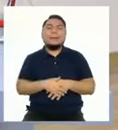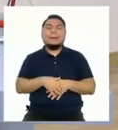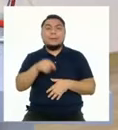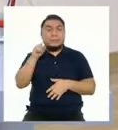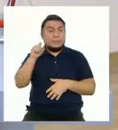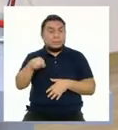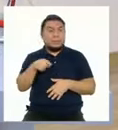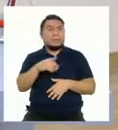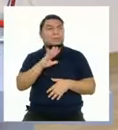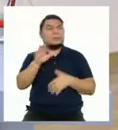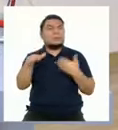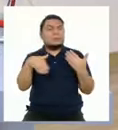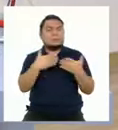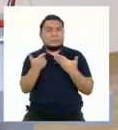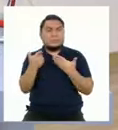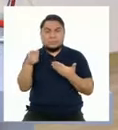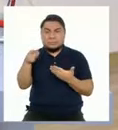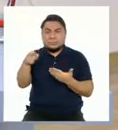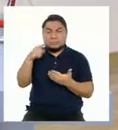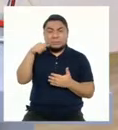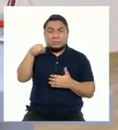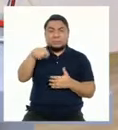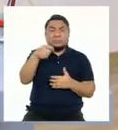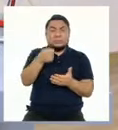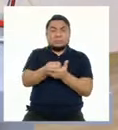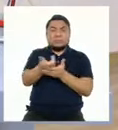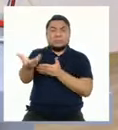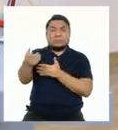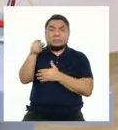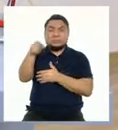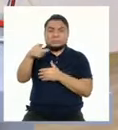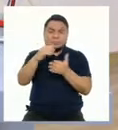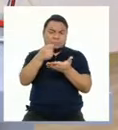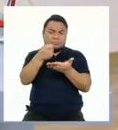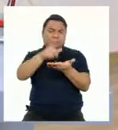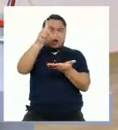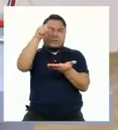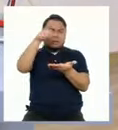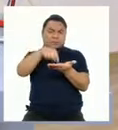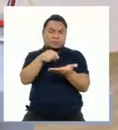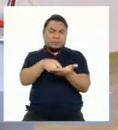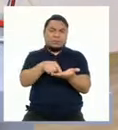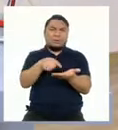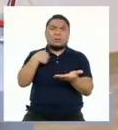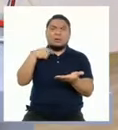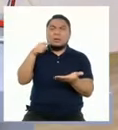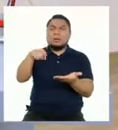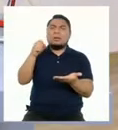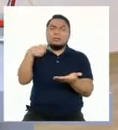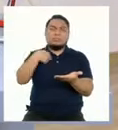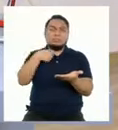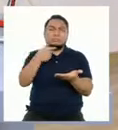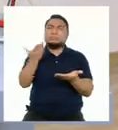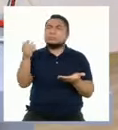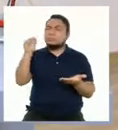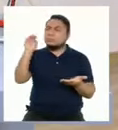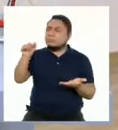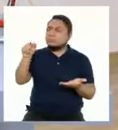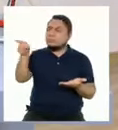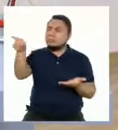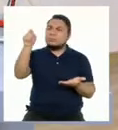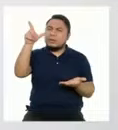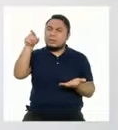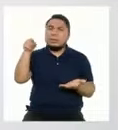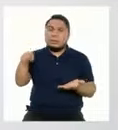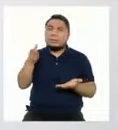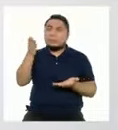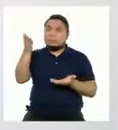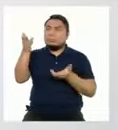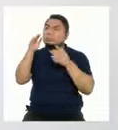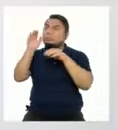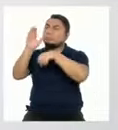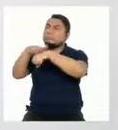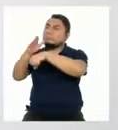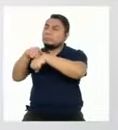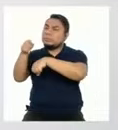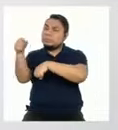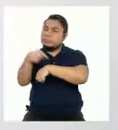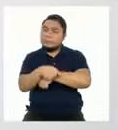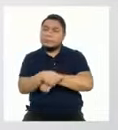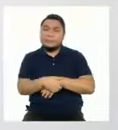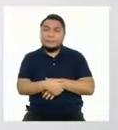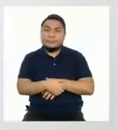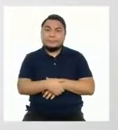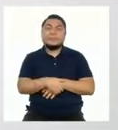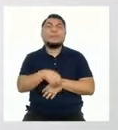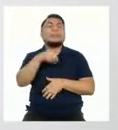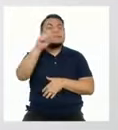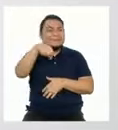disposiciones están las de cobrar lo que corresponde a la tarifa establecida y el consumo que realiza cada usuario? Claro,